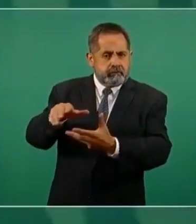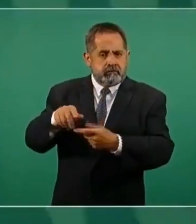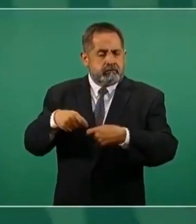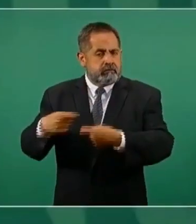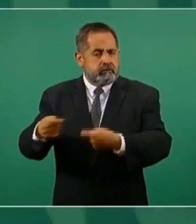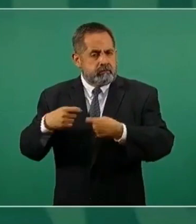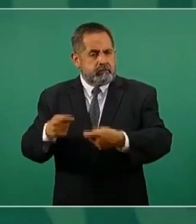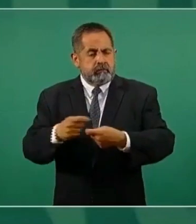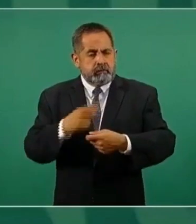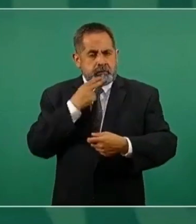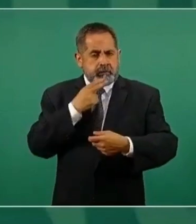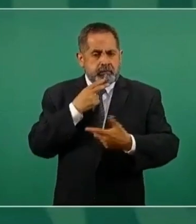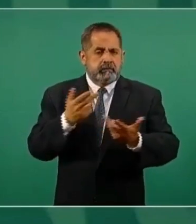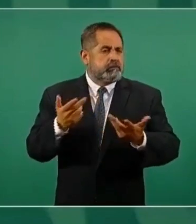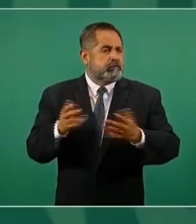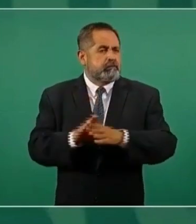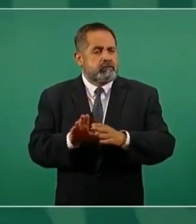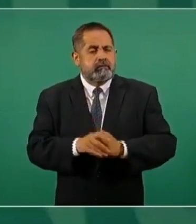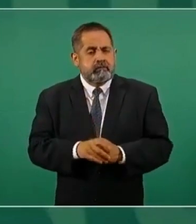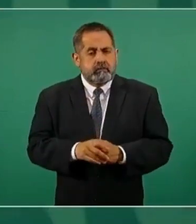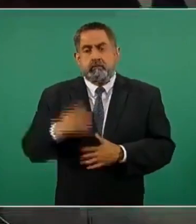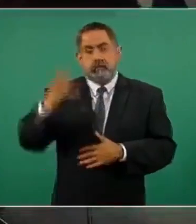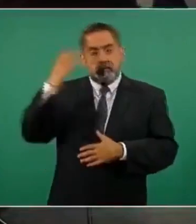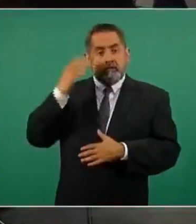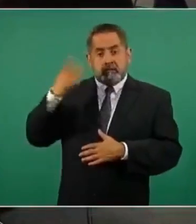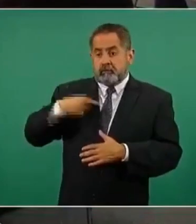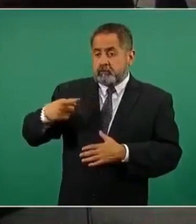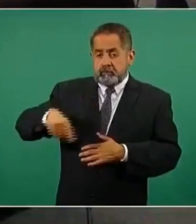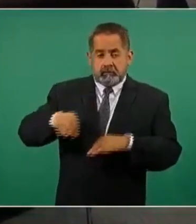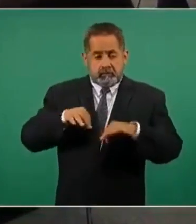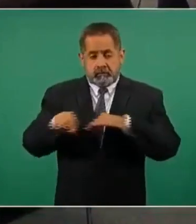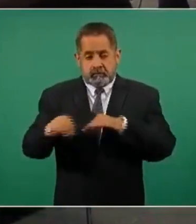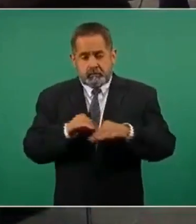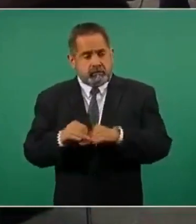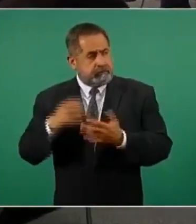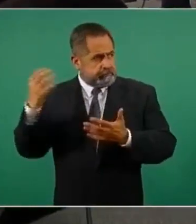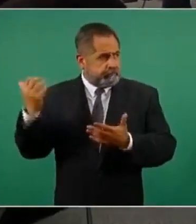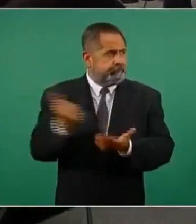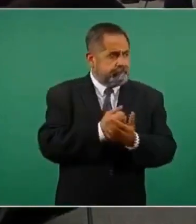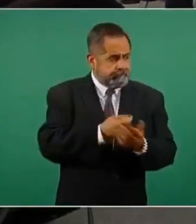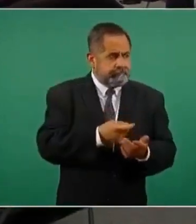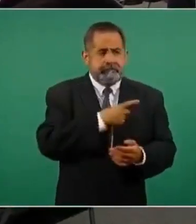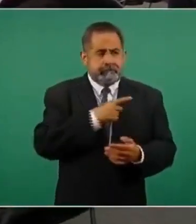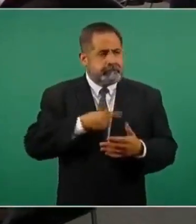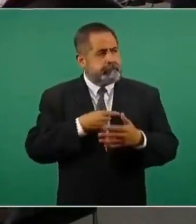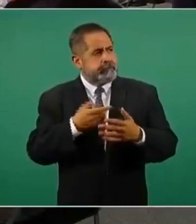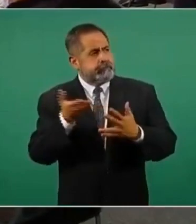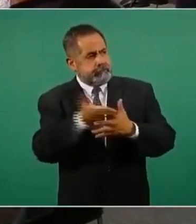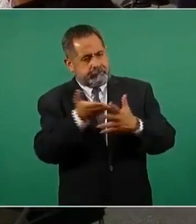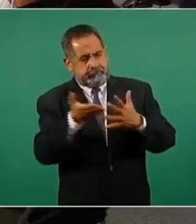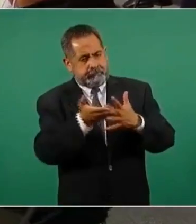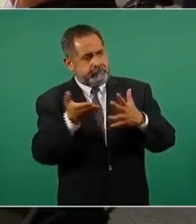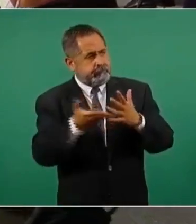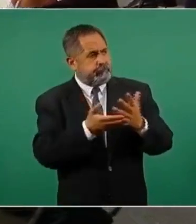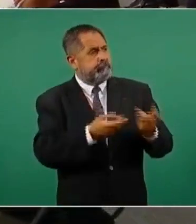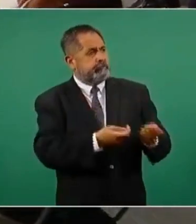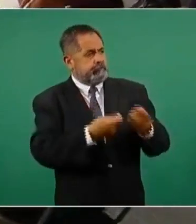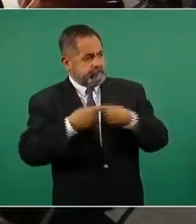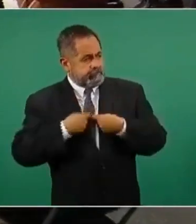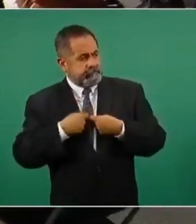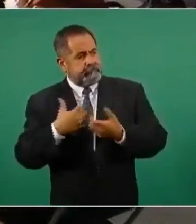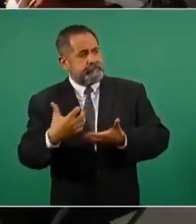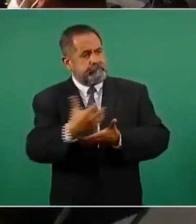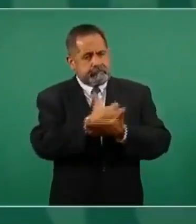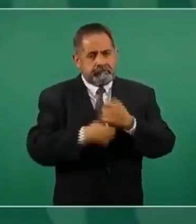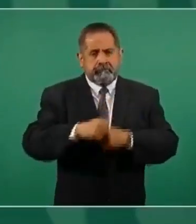más importantes que nuestros trabajadores habían ganado desde hace muchísimo tiempo se salvaguardara, se protegiera,